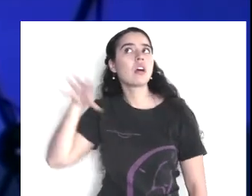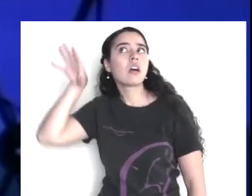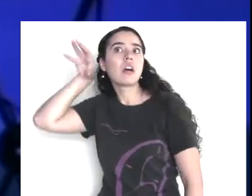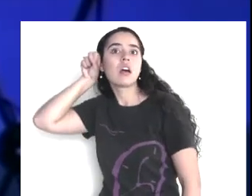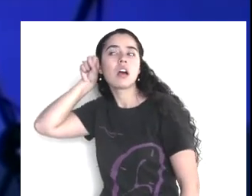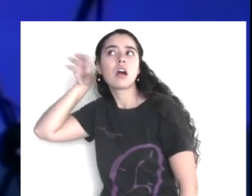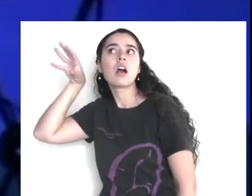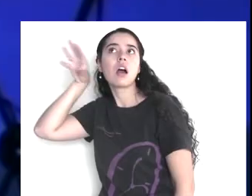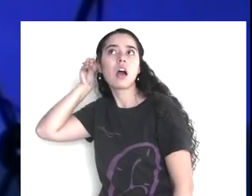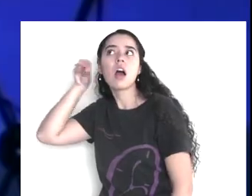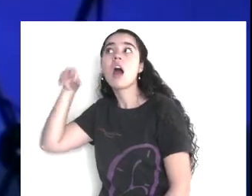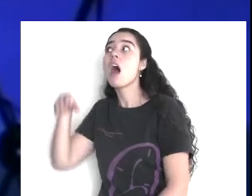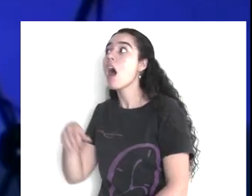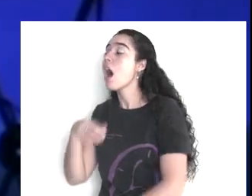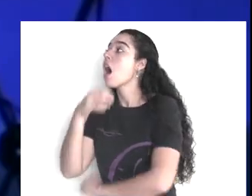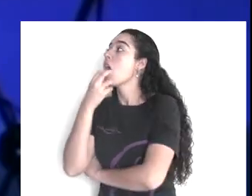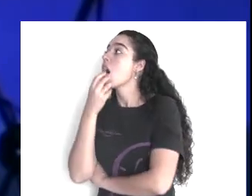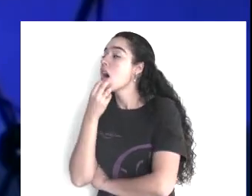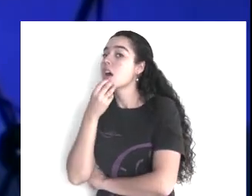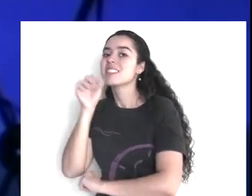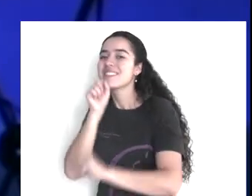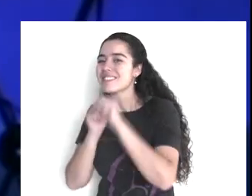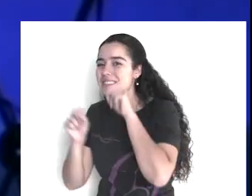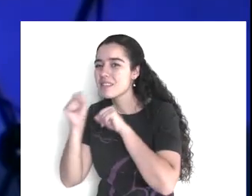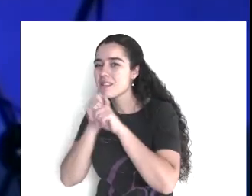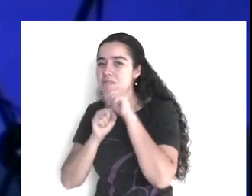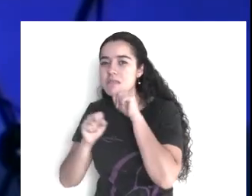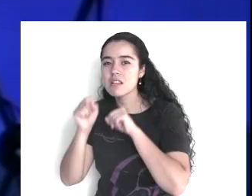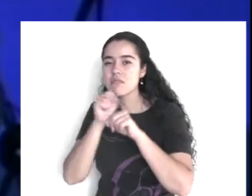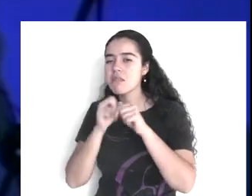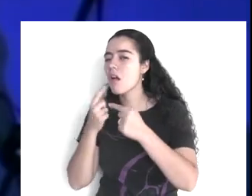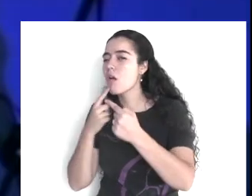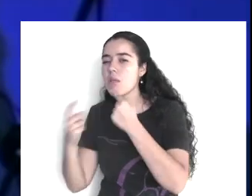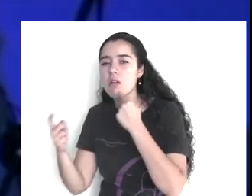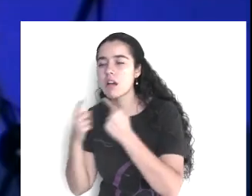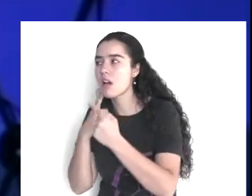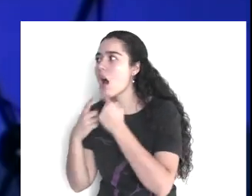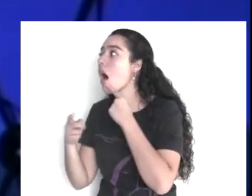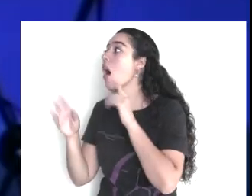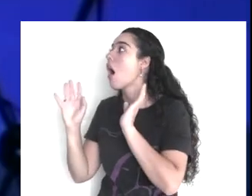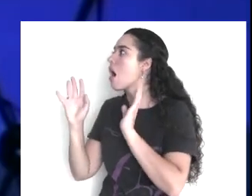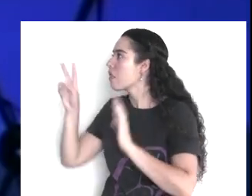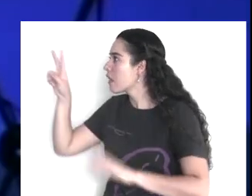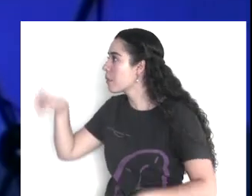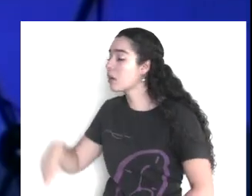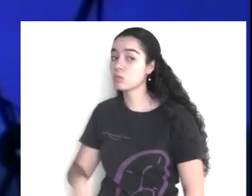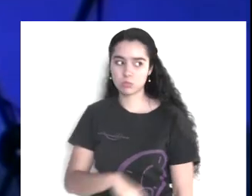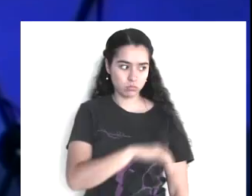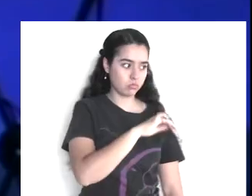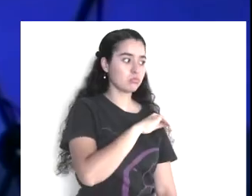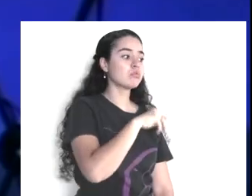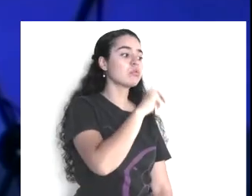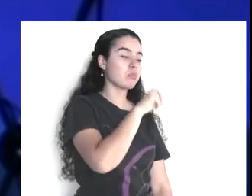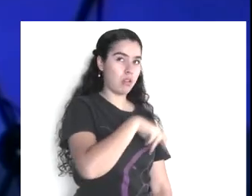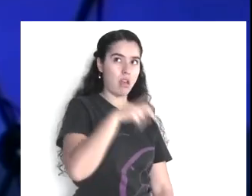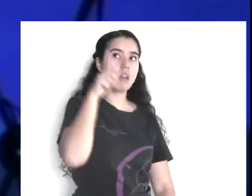es verdad lo que nos están diciendo, y sin que nos conste, lo damos por cierto,